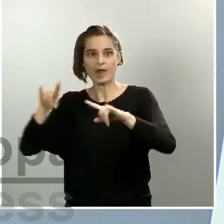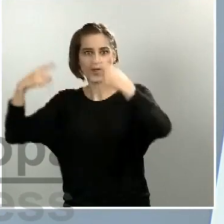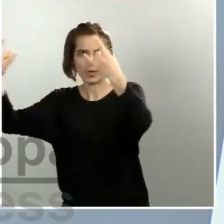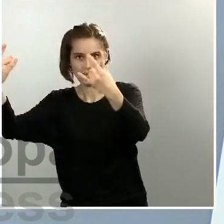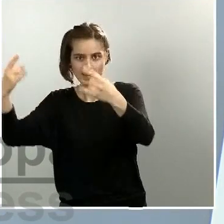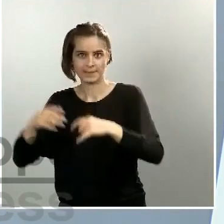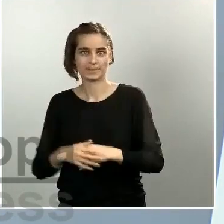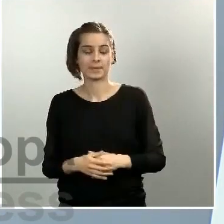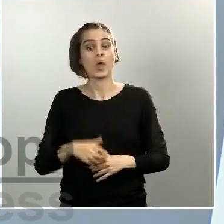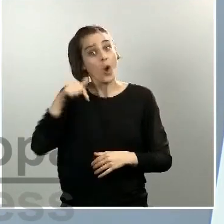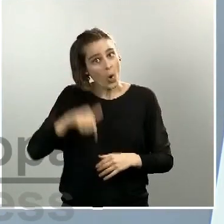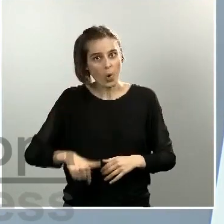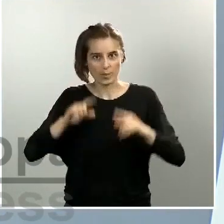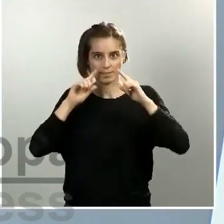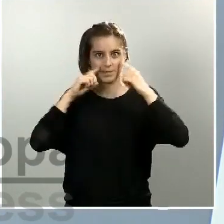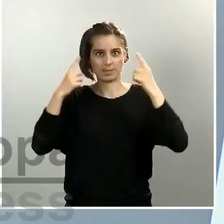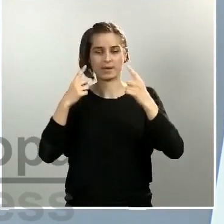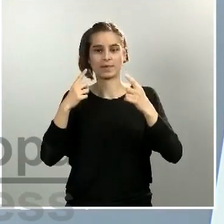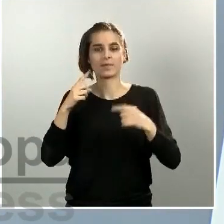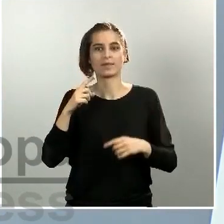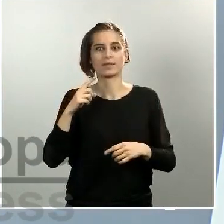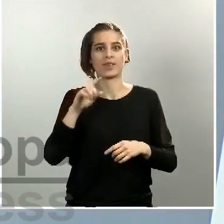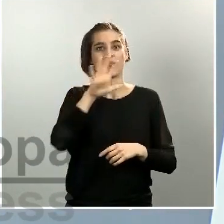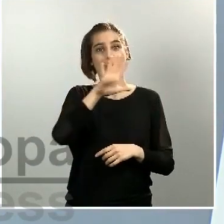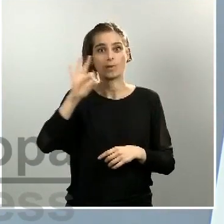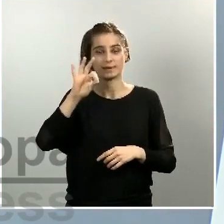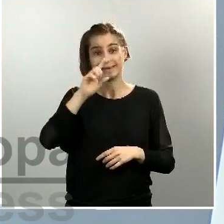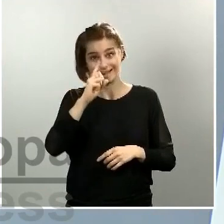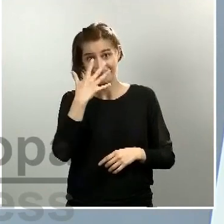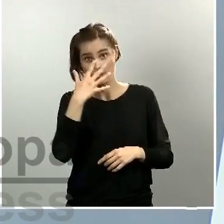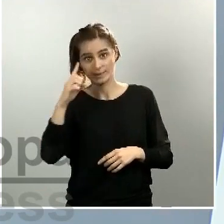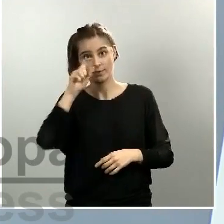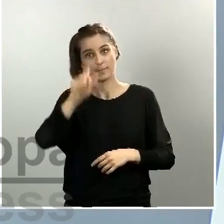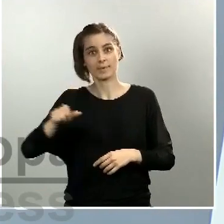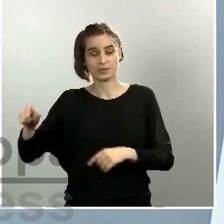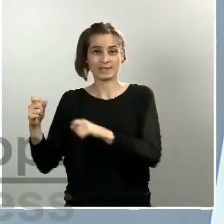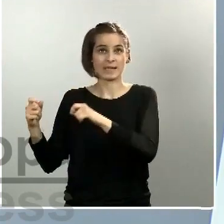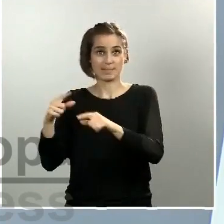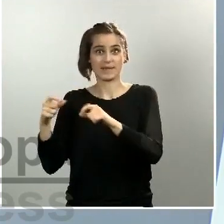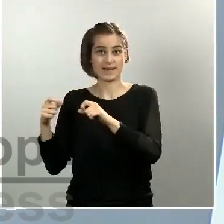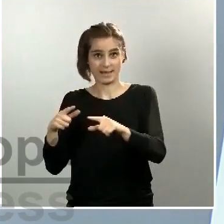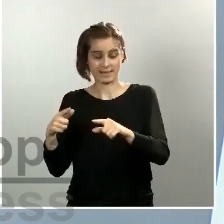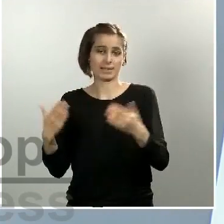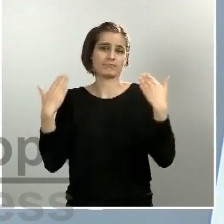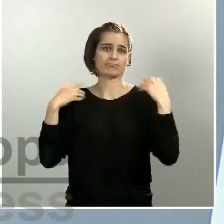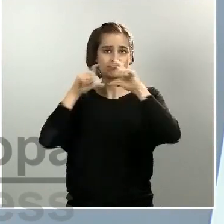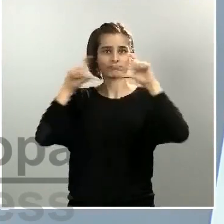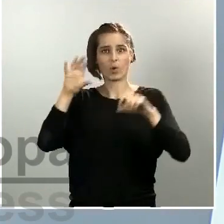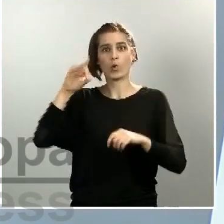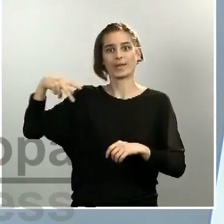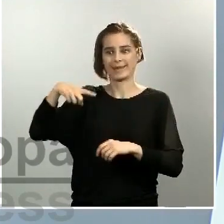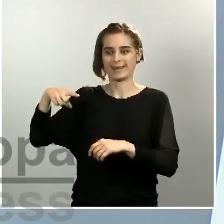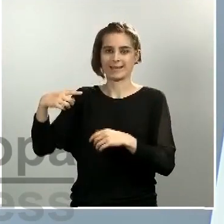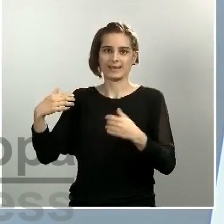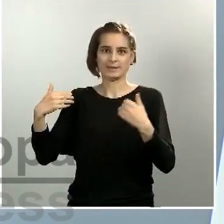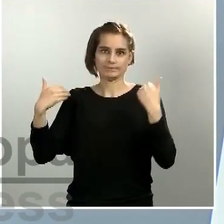vienen aquí a la península, que los recensionan ONGs. Estamos intentando el viernes de esta misma